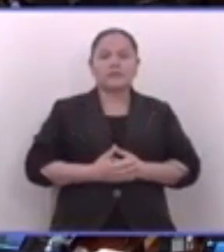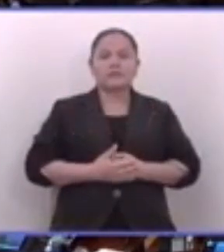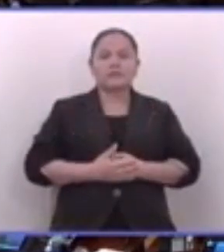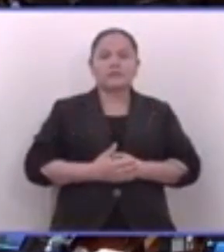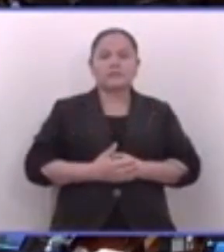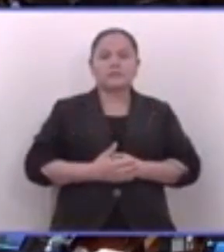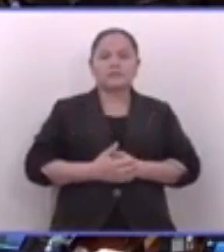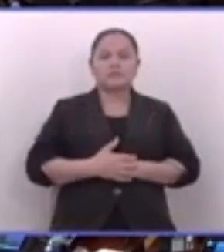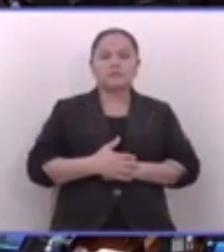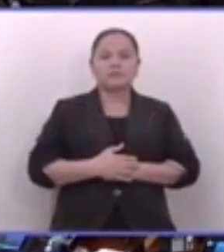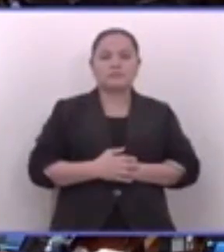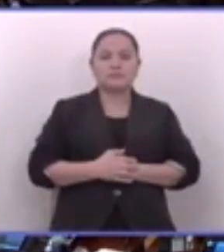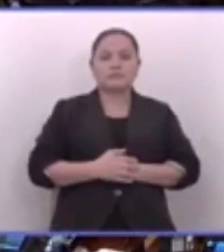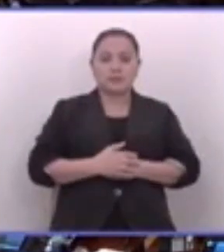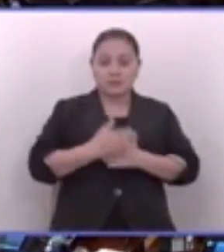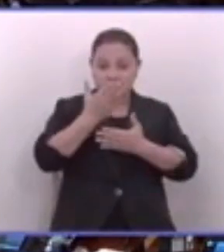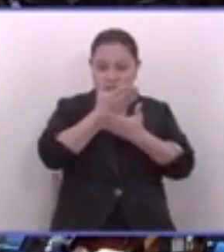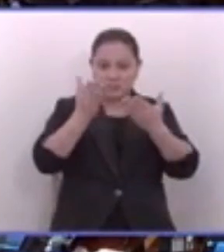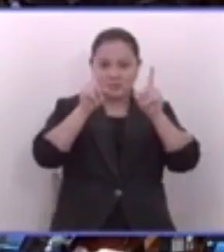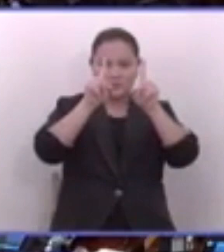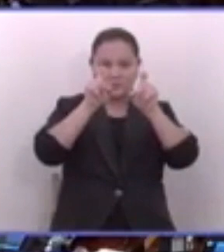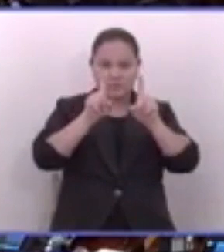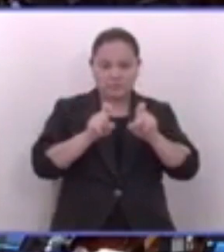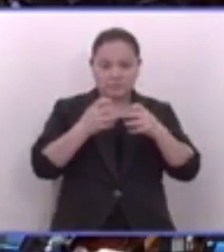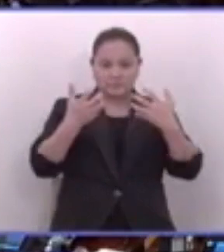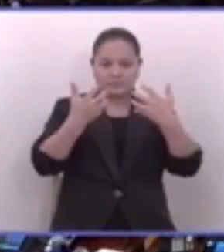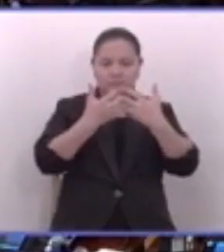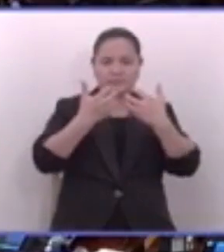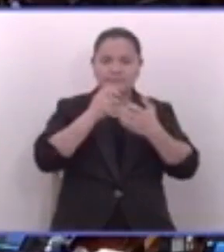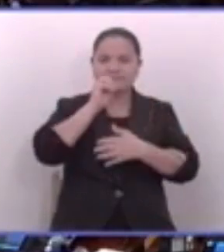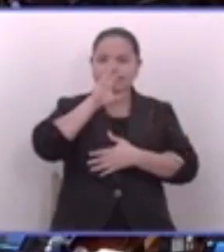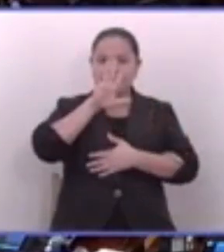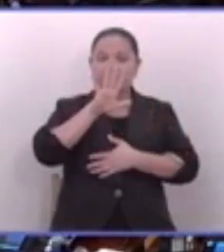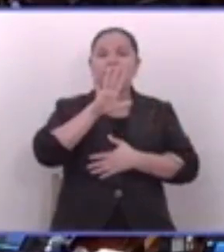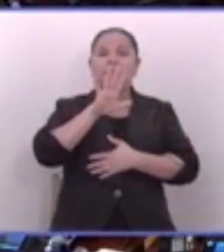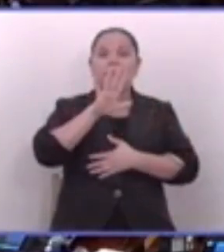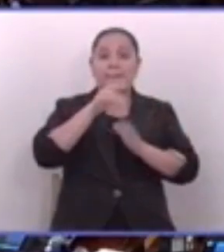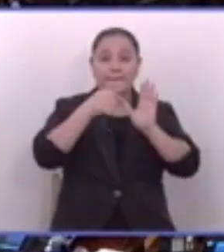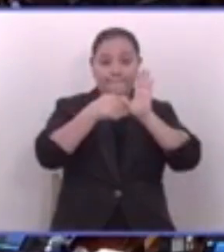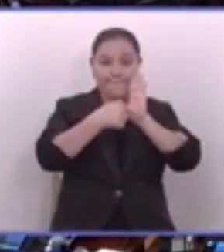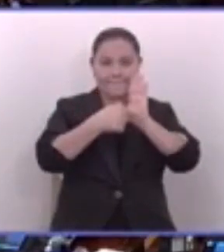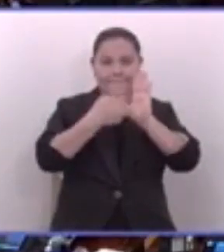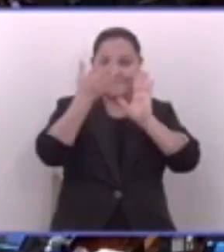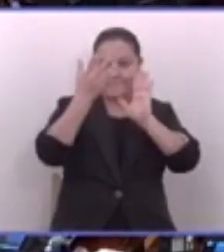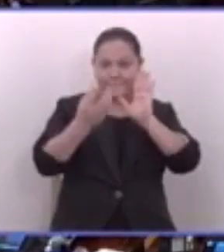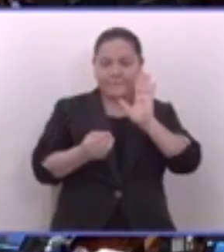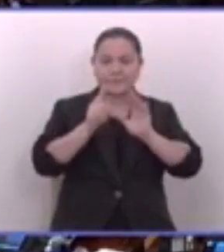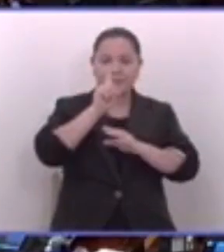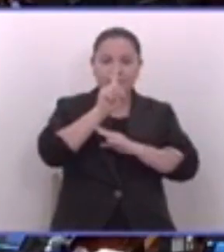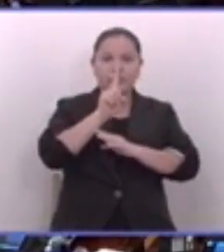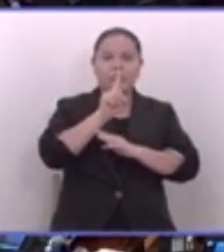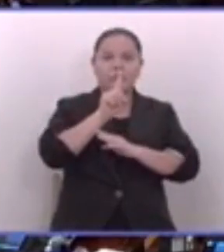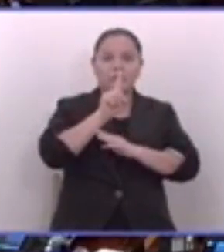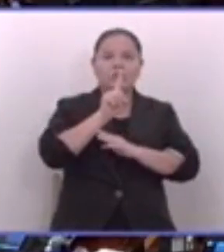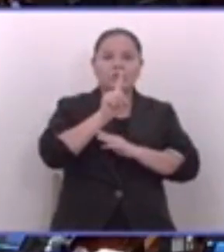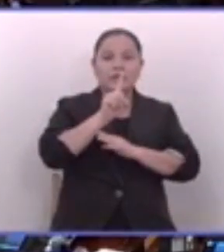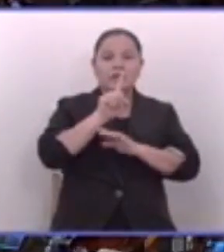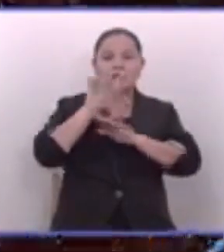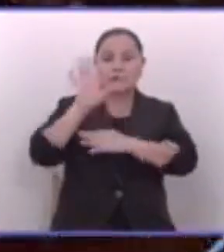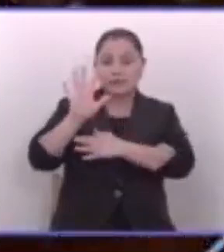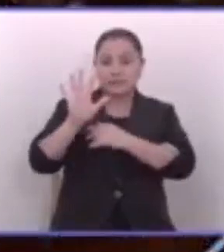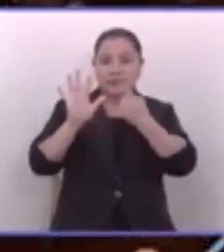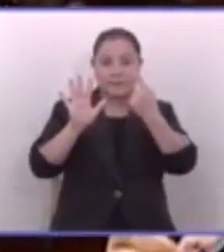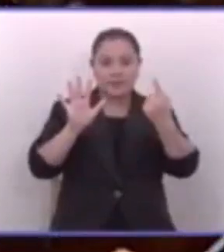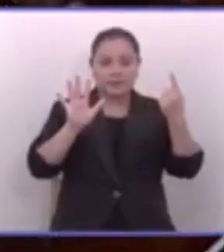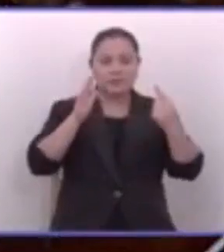Según las encuestas que ustedes mismos, colegas, están citando con alegría este día, uno de cada cinco personas